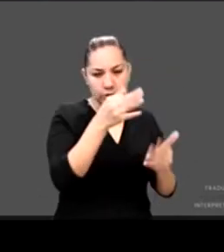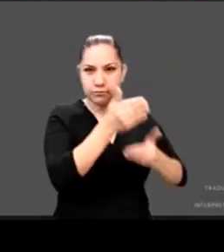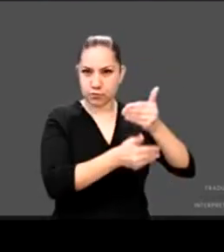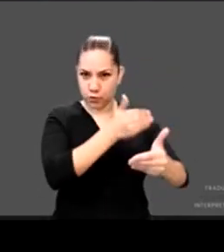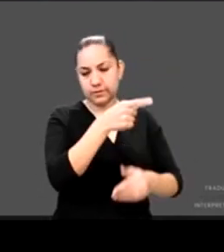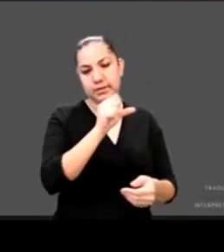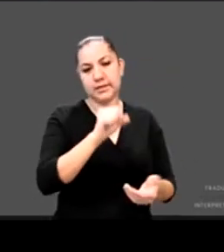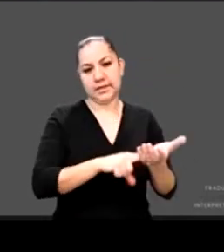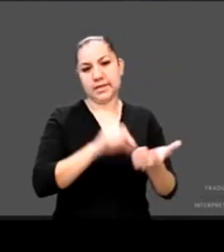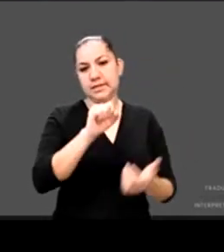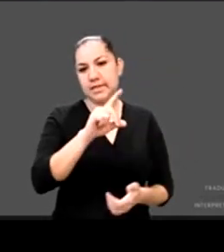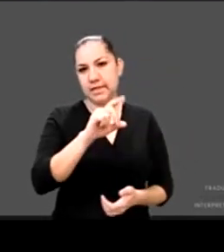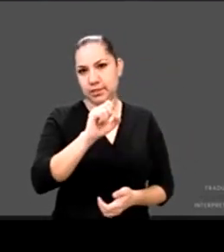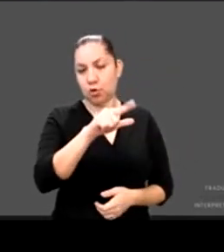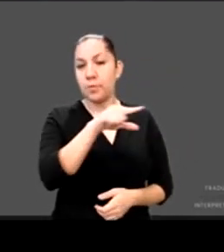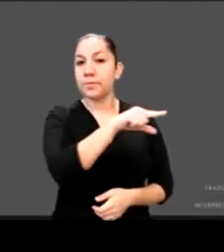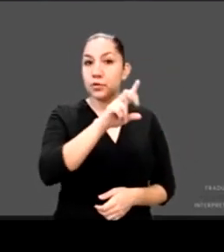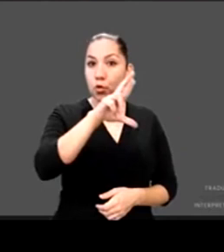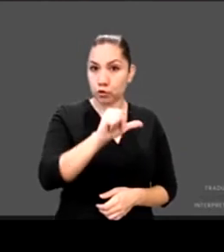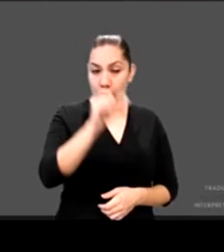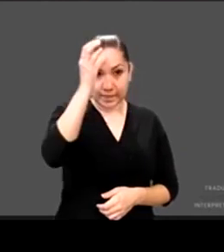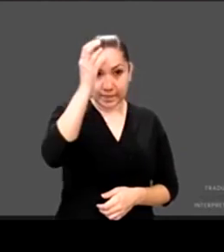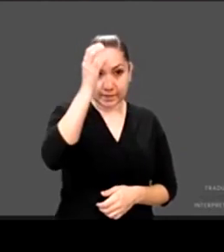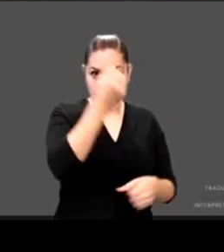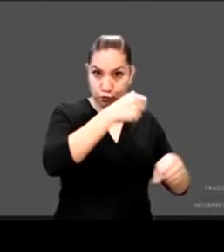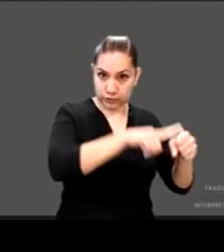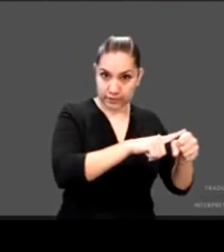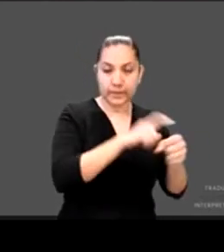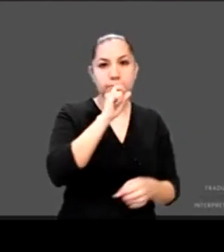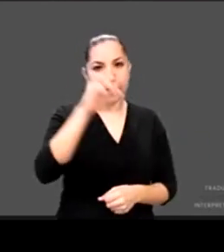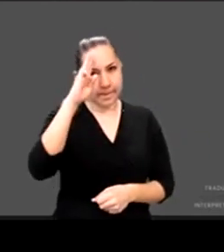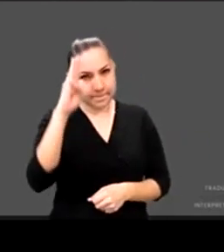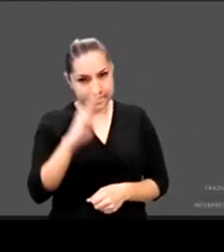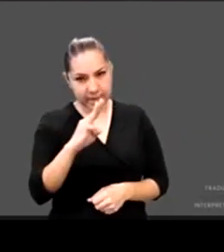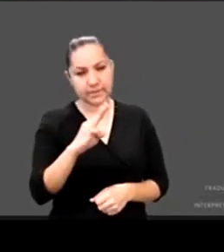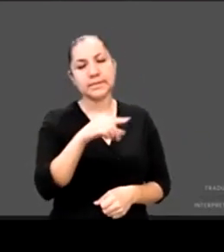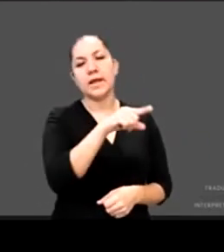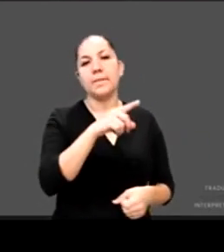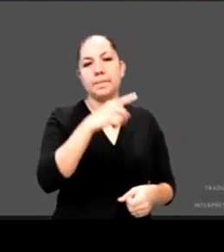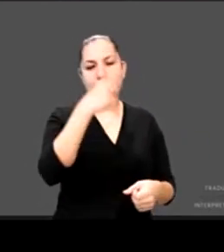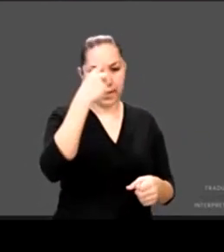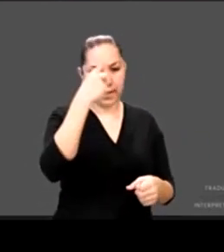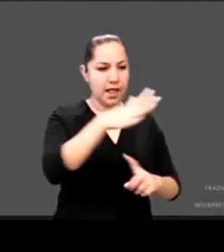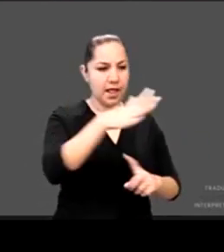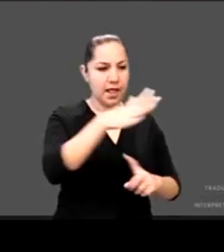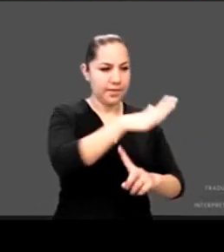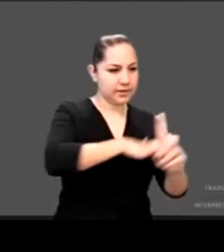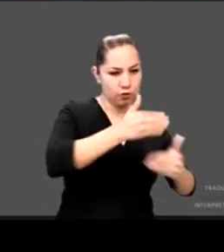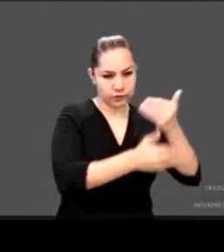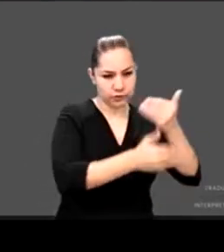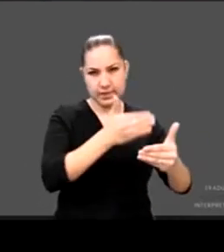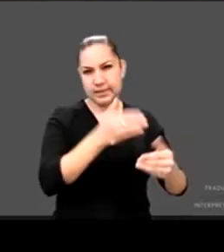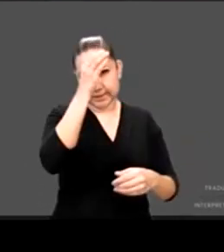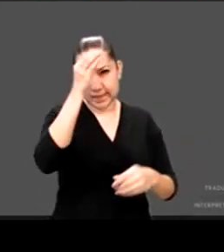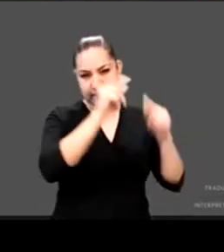Ciencias Sociales y maestra en Ciencias de Desarrollo Rural y Regional. Bienvenida Malena.